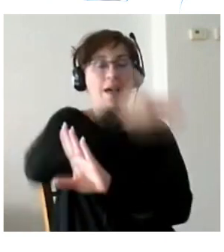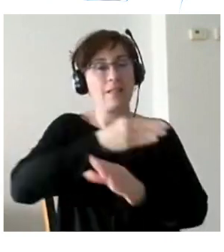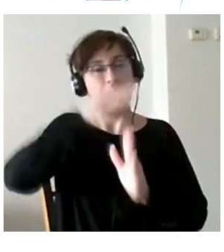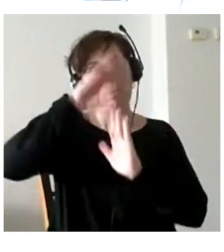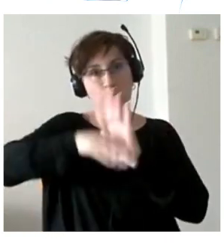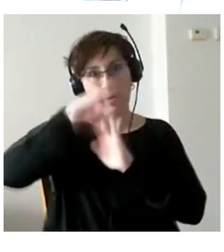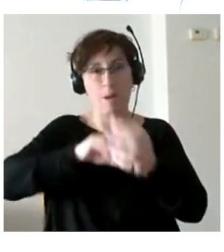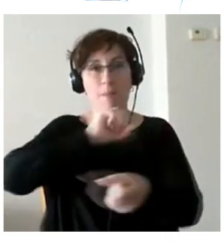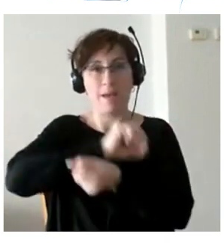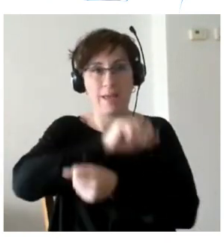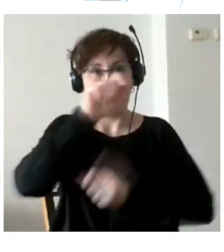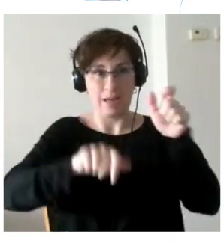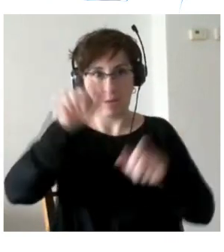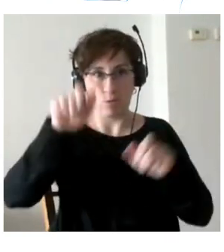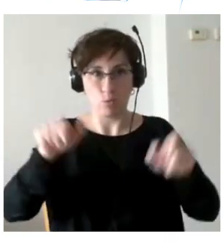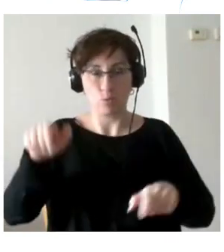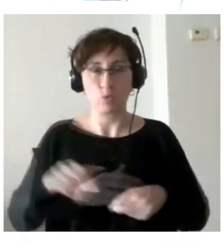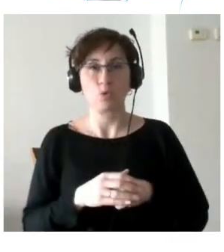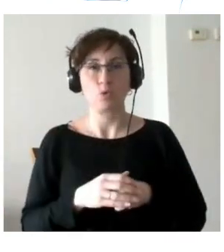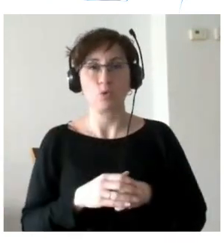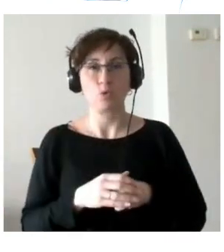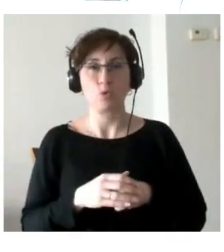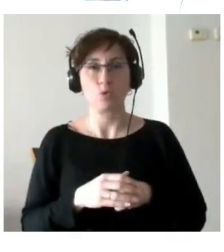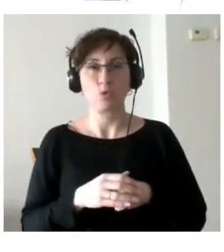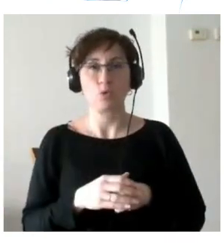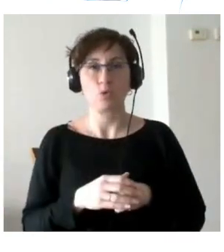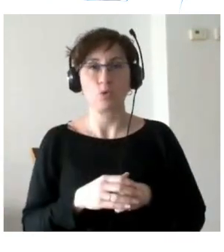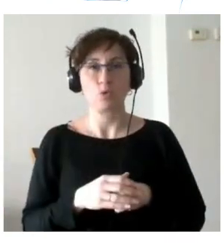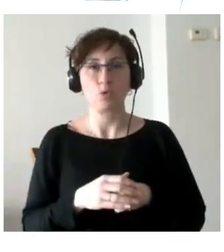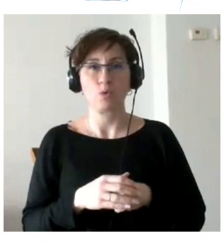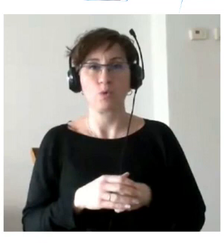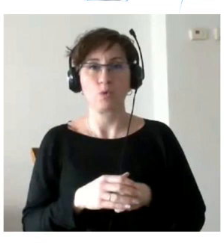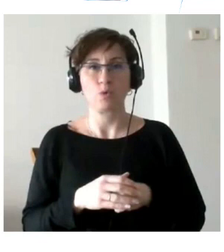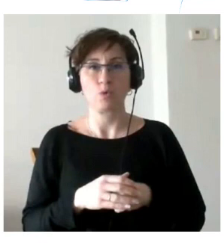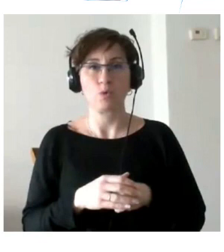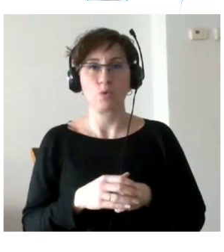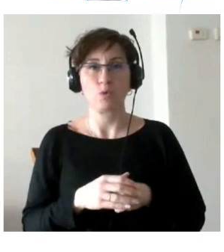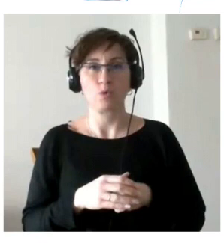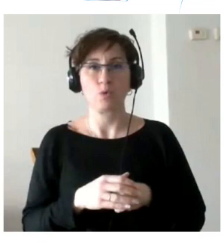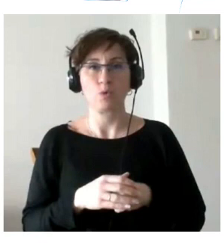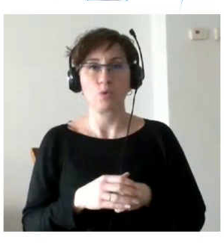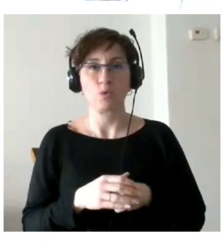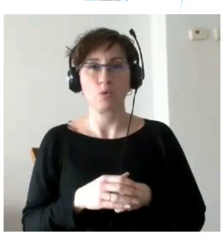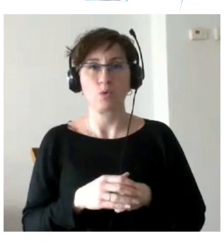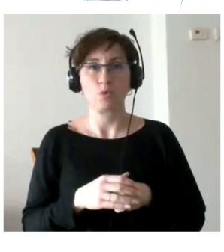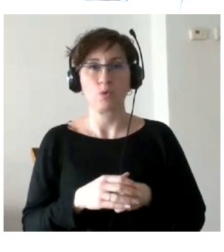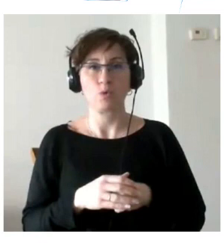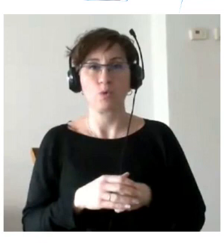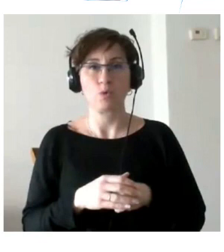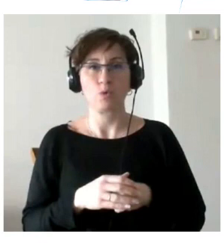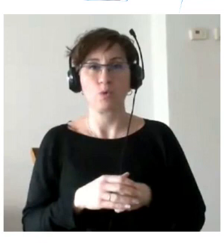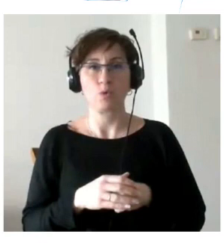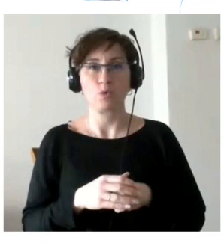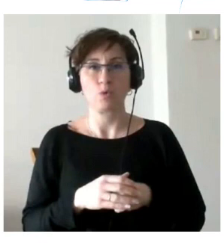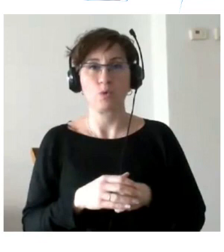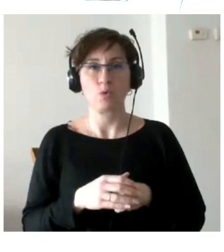Me voy a saltar casi esta diapositiva porque afortunadamente pues el presidente de Trabajo Penitencial y Formación para el